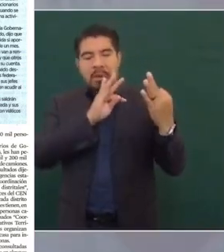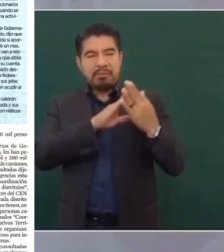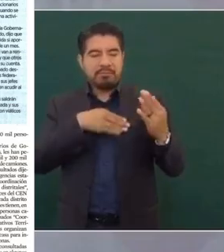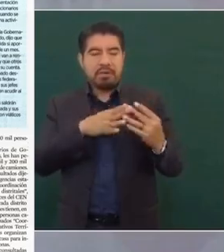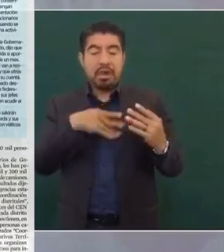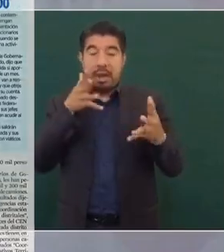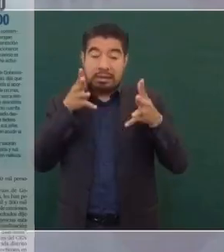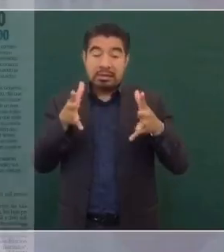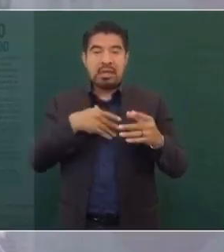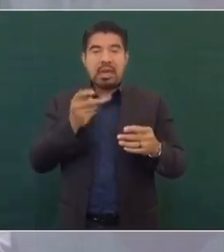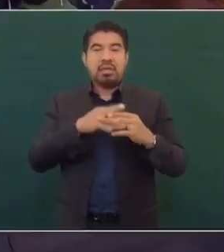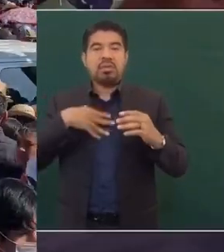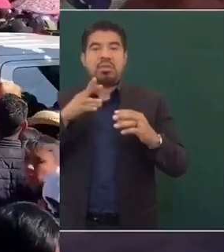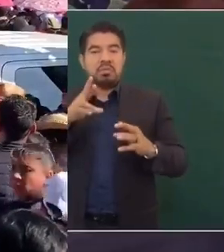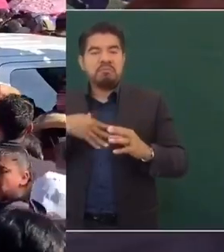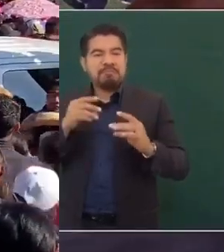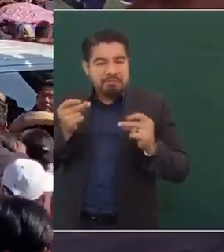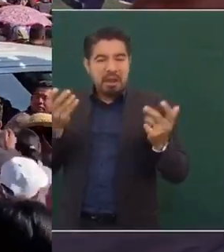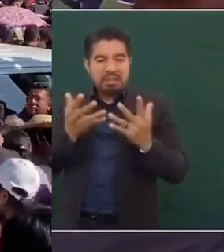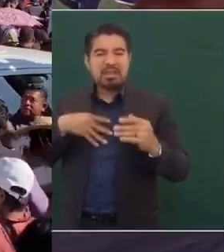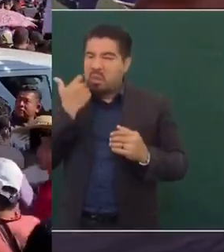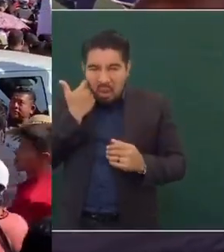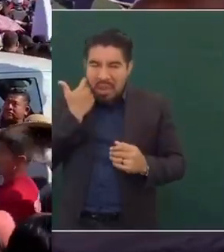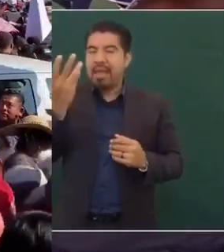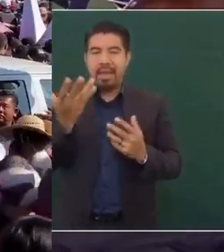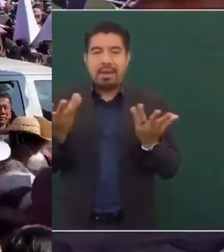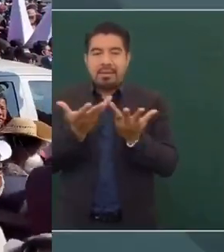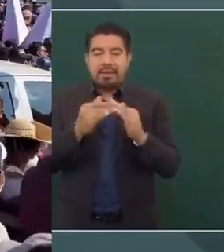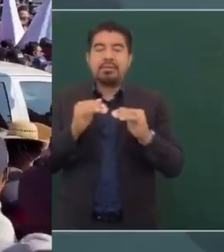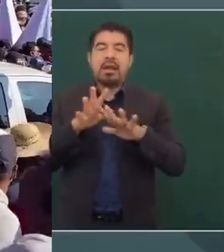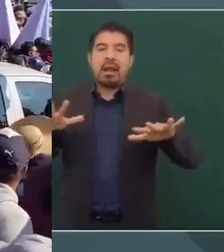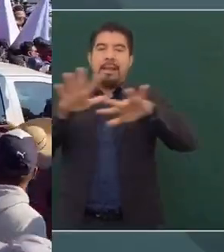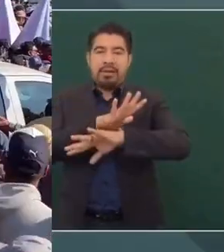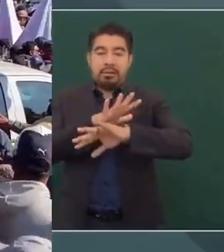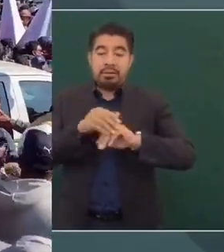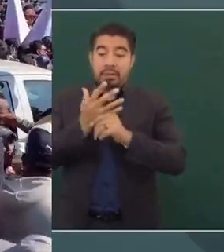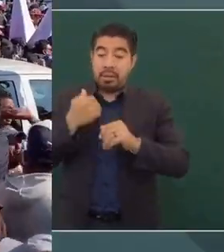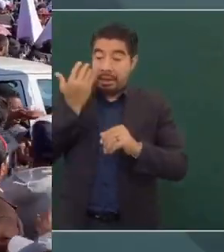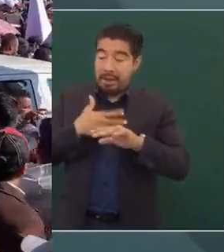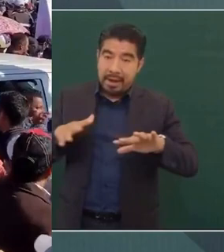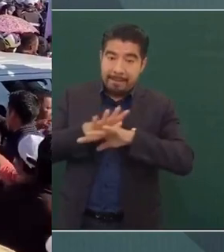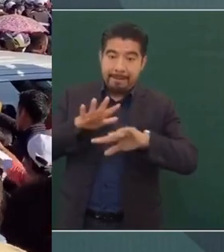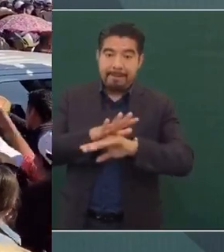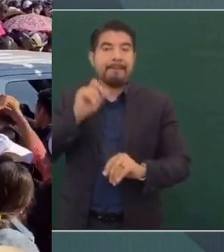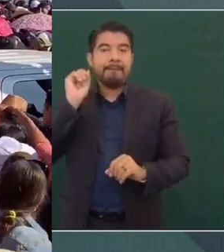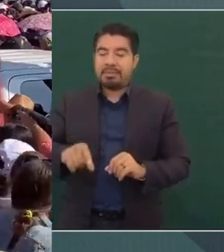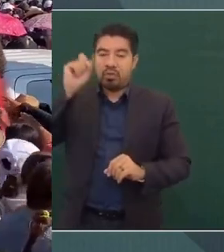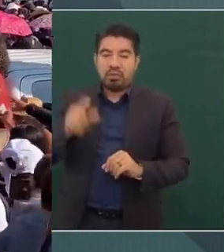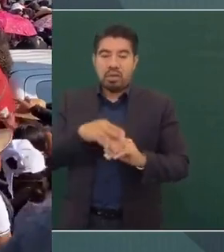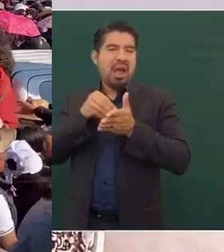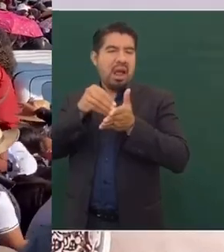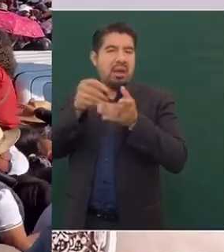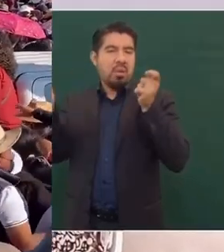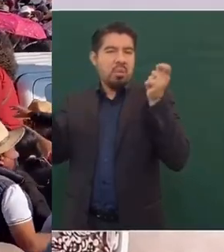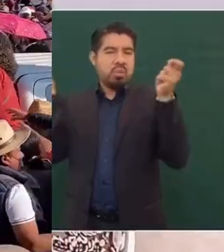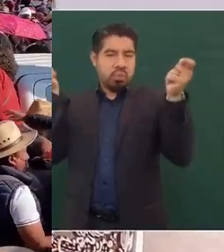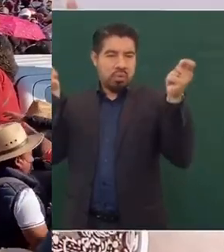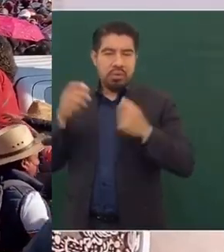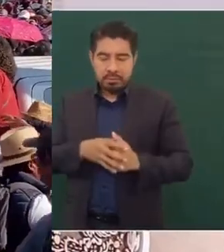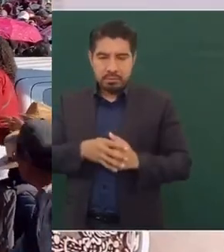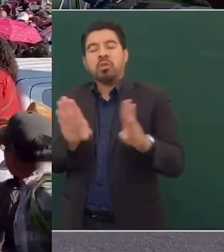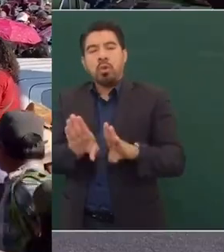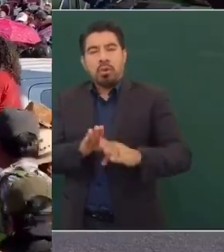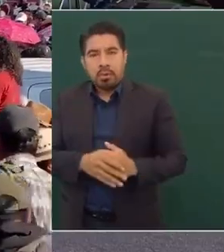una reacción, por eso se habla de los reaccionarios, los que no quieren que las cosas cambien y mejoren. Los que quieren mantener el estatus quo. Entonces, ¿cómo